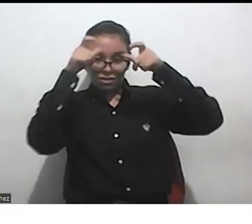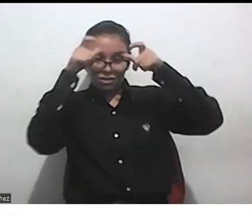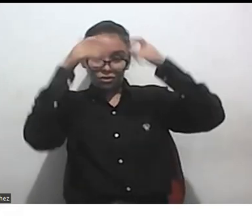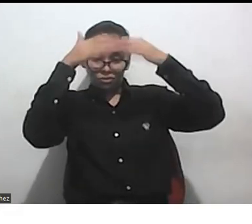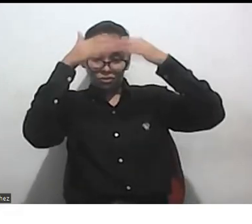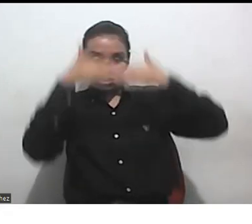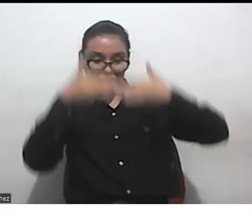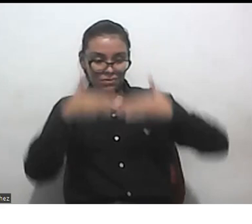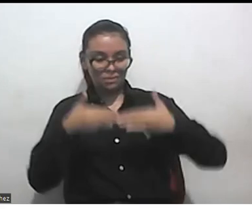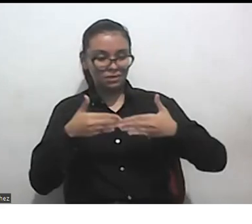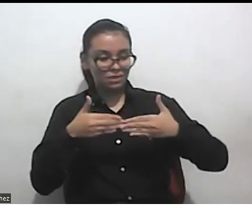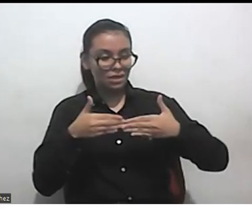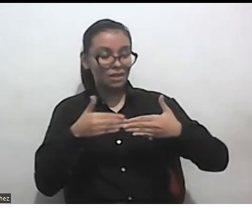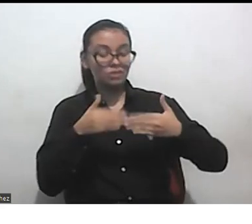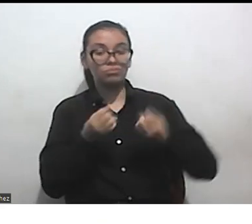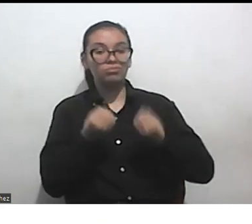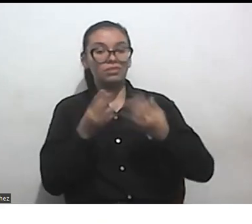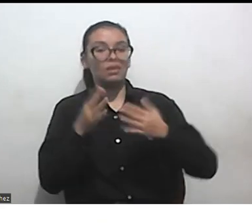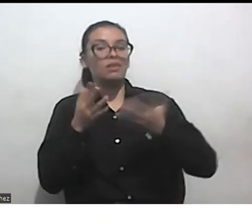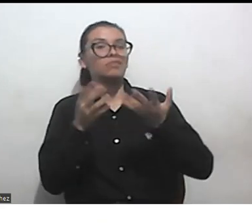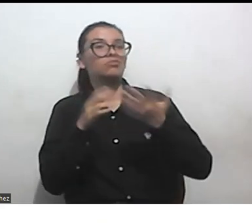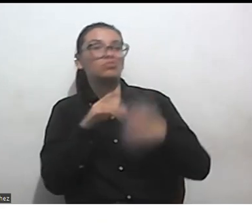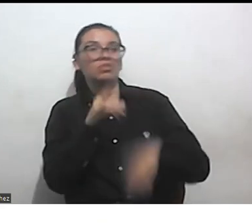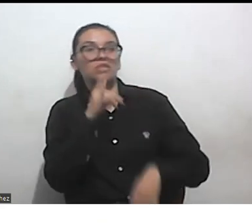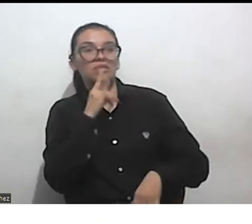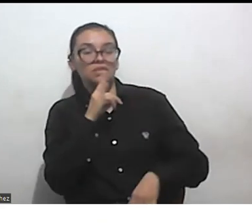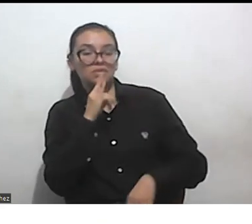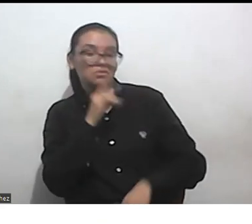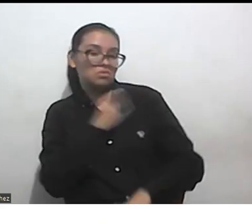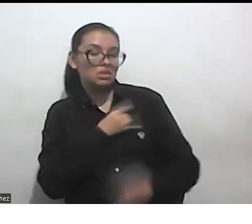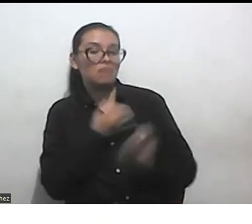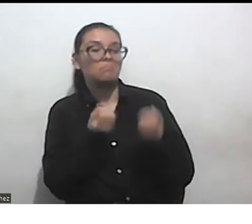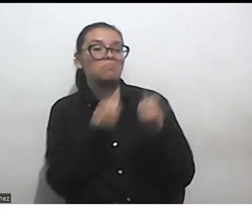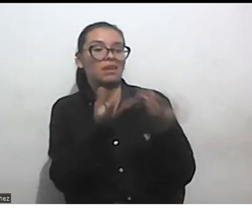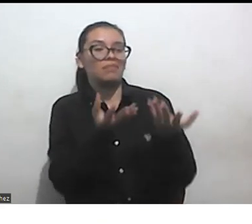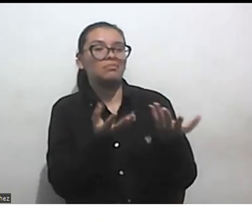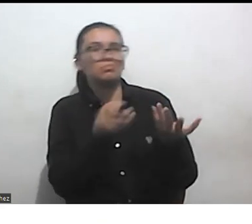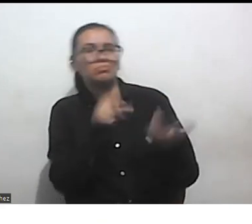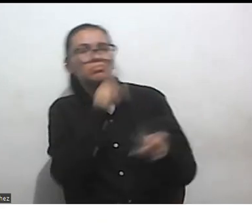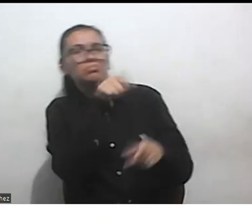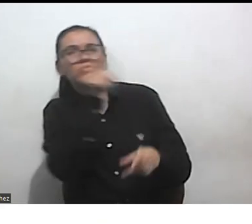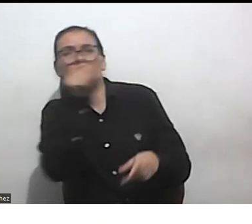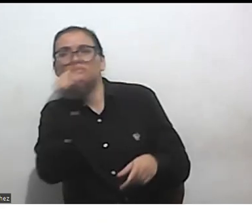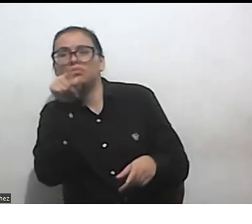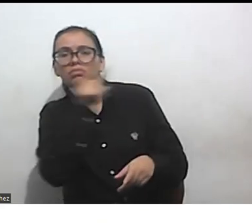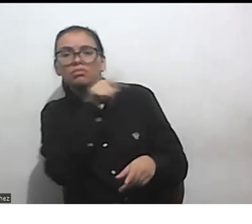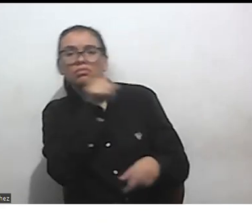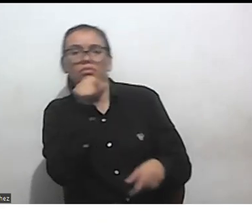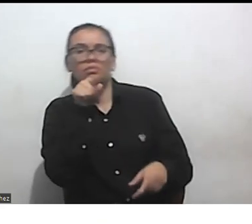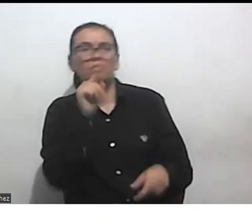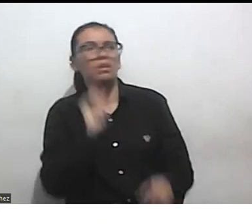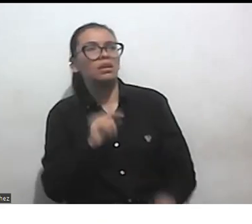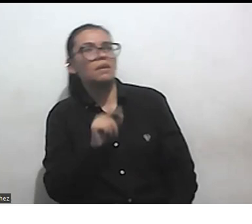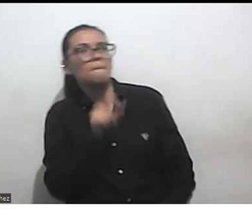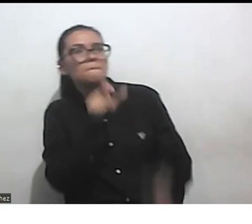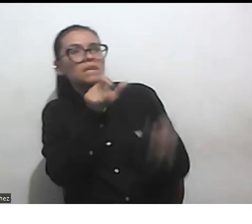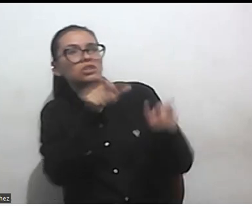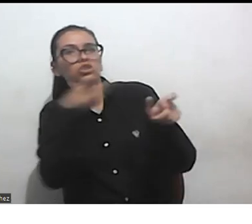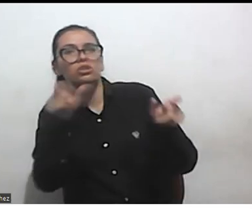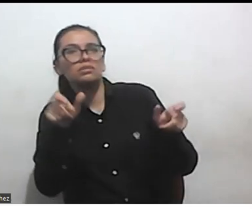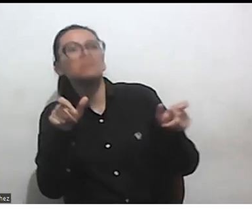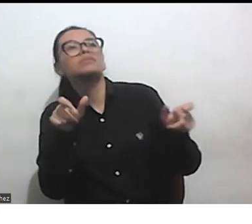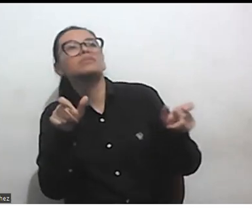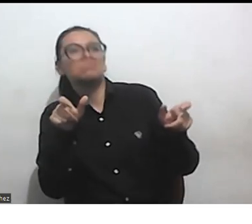que financia una universidad gringa más probable es que te encuentres con personas así y entonces si